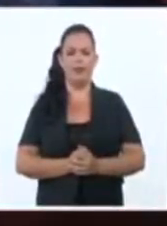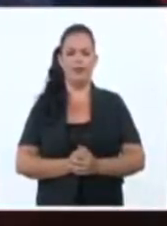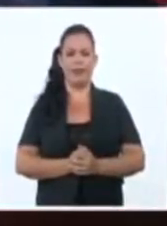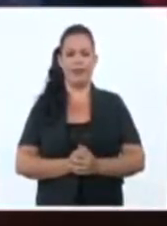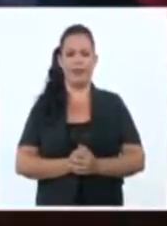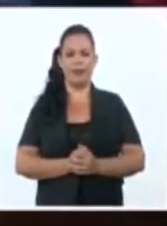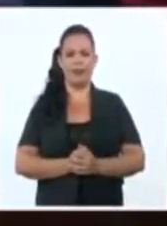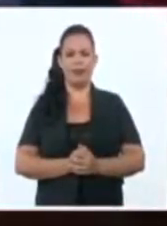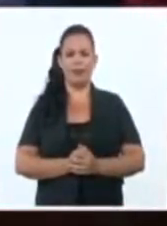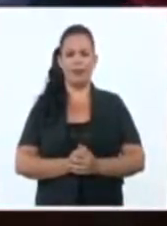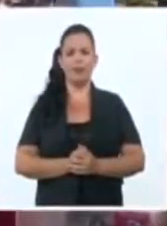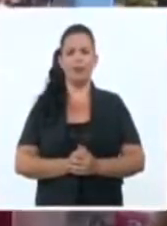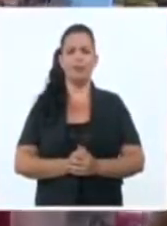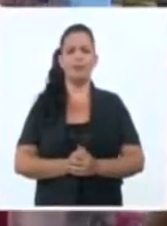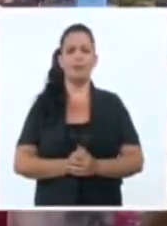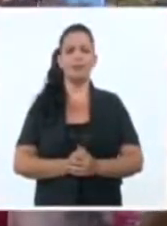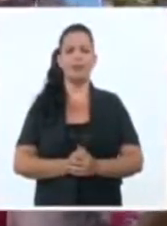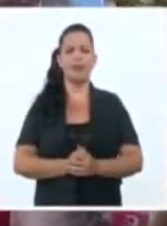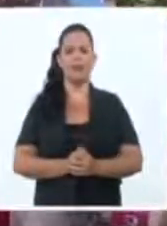García, Sistema Informativo de la Televisión Cubana.